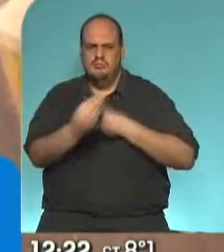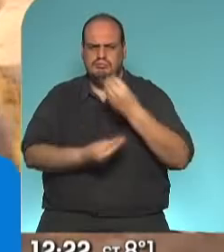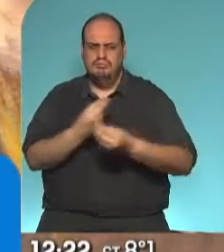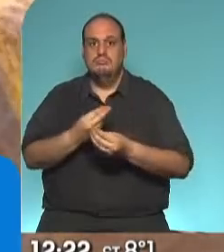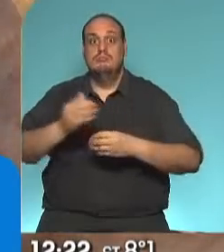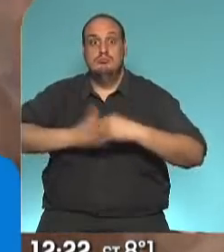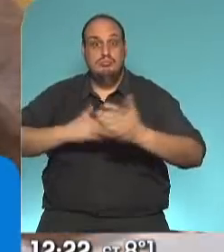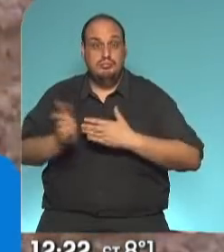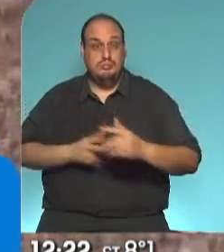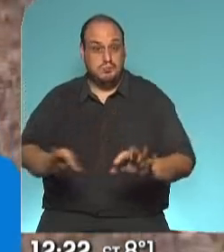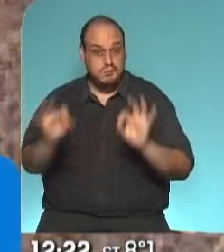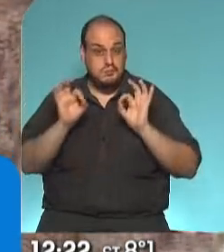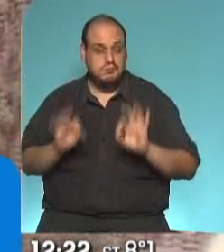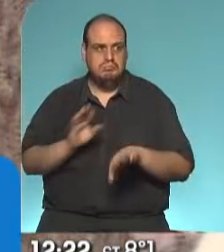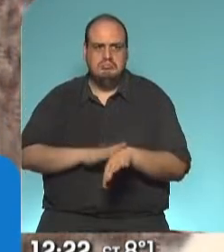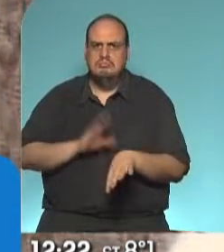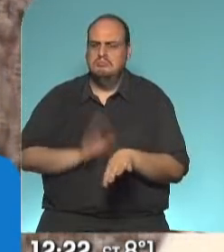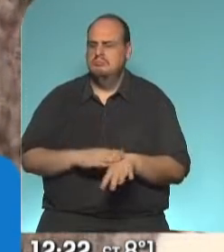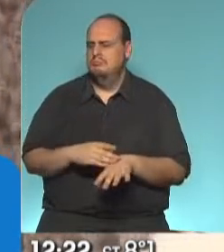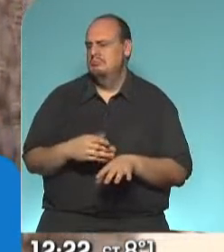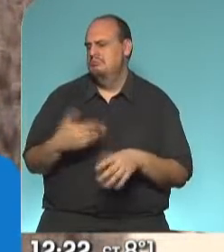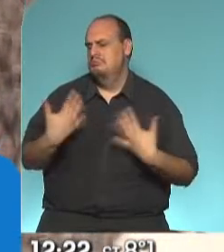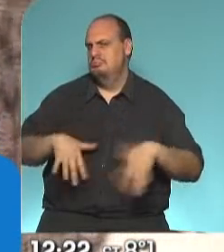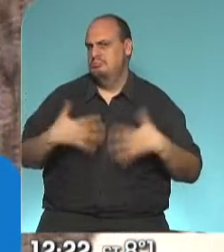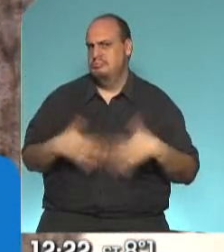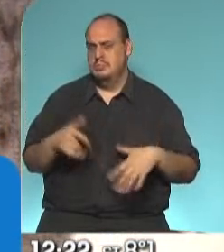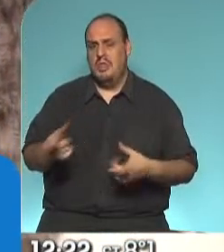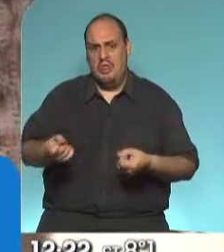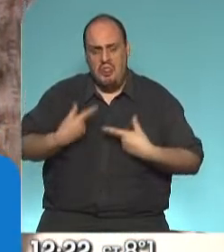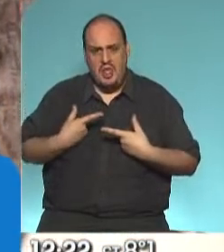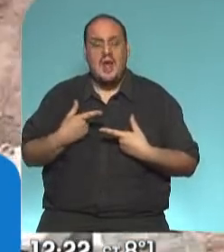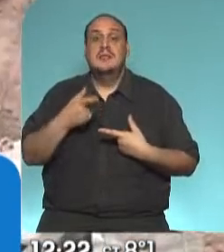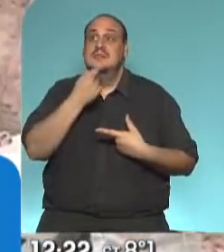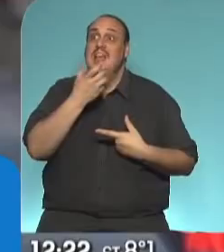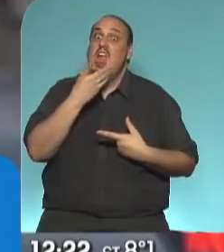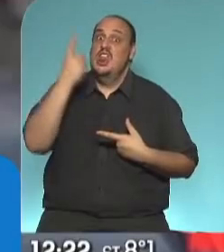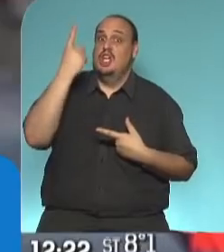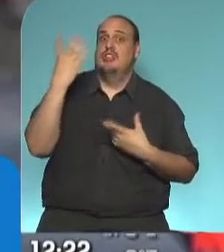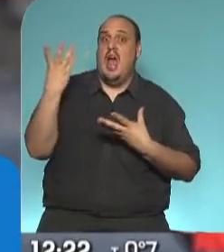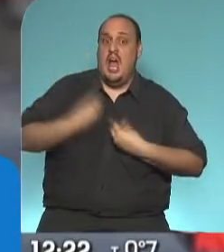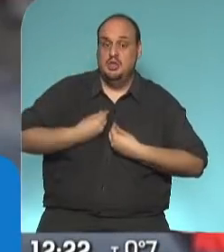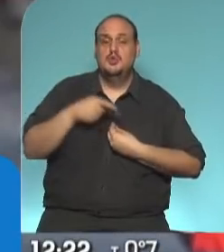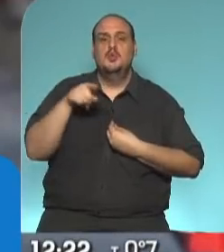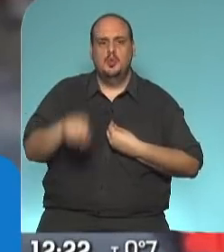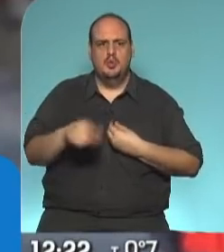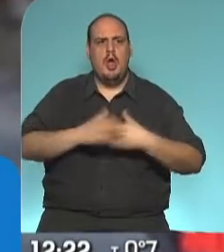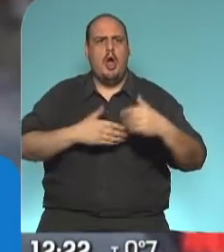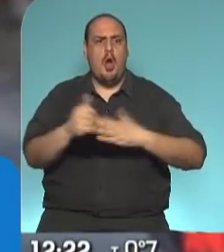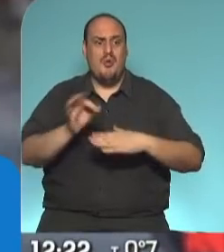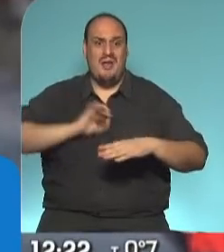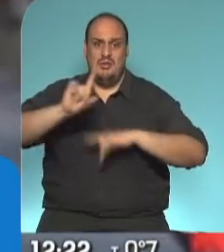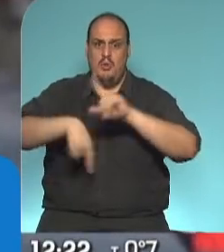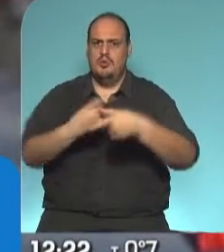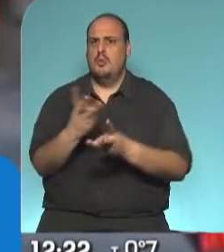de ejecución y certificación muy importante que nos va a permitir, Dios mediante el año próximo, tener gran parte de esta obra concluida.